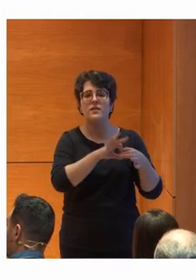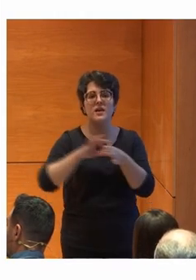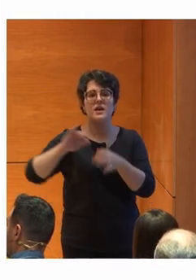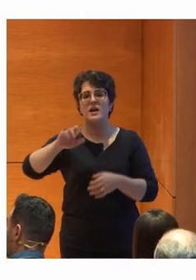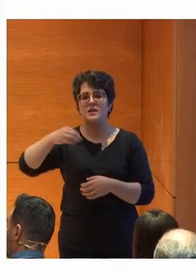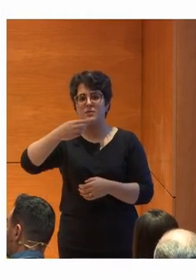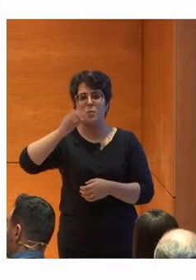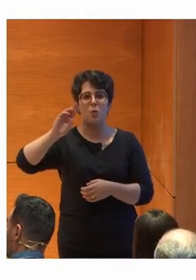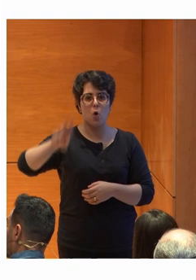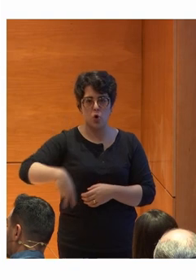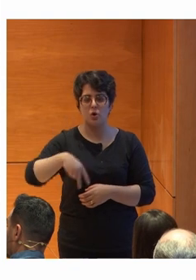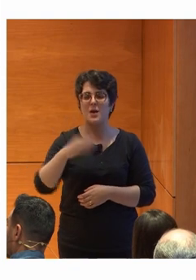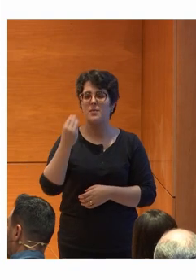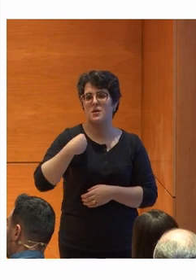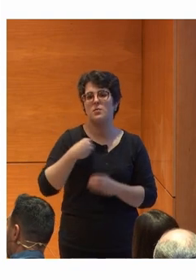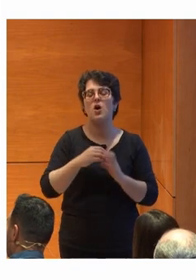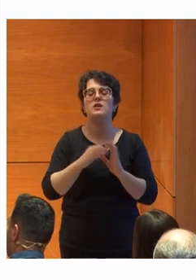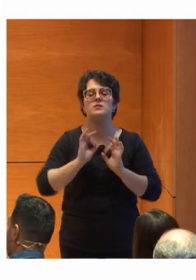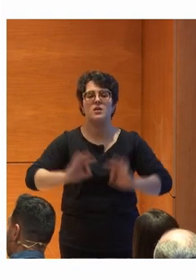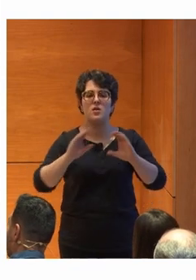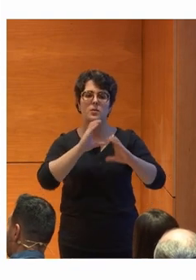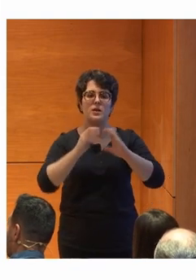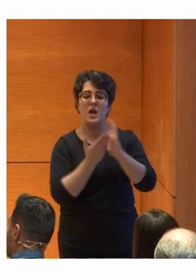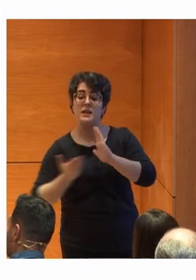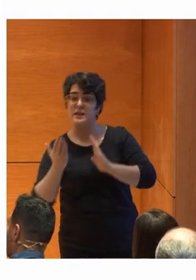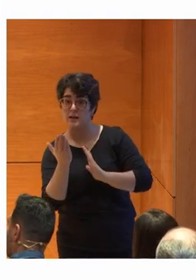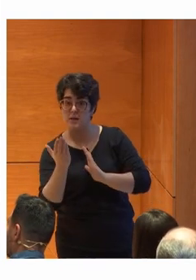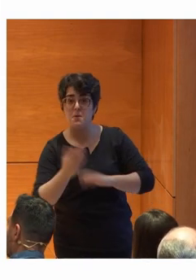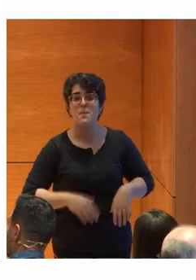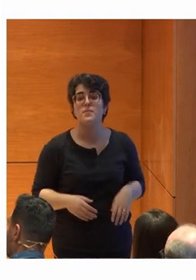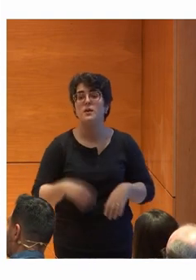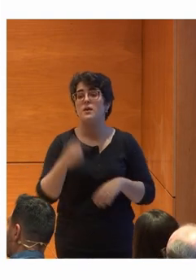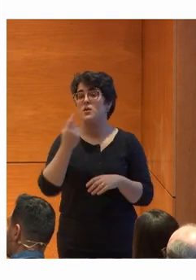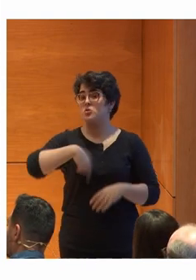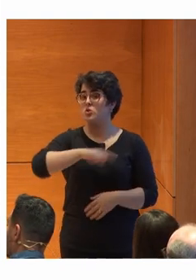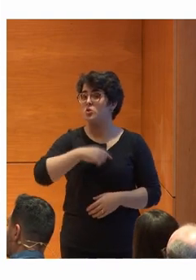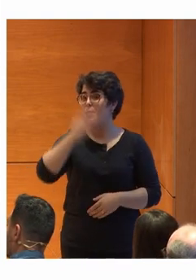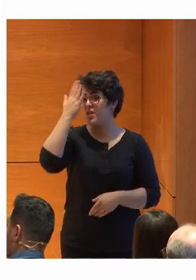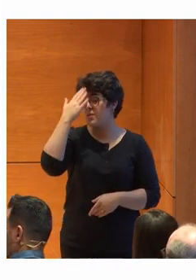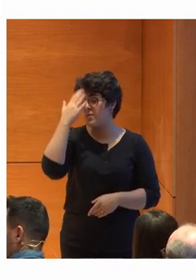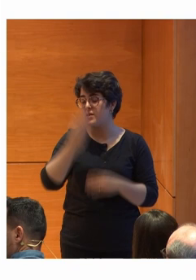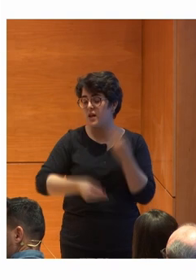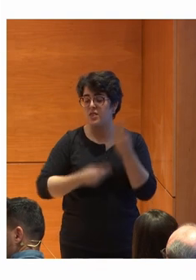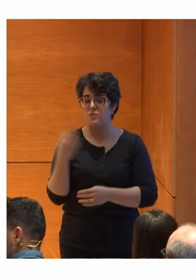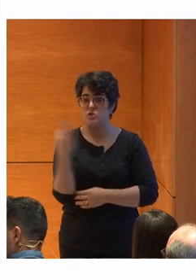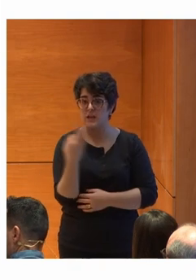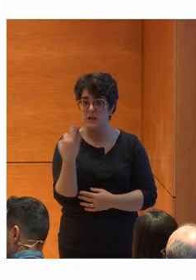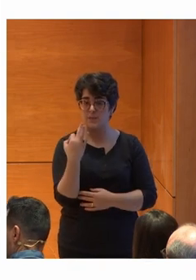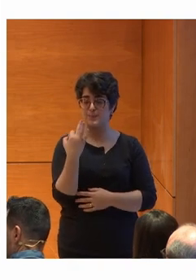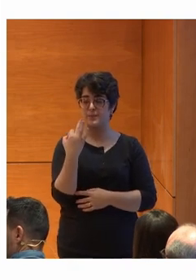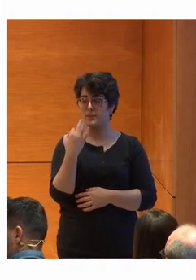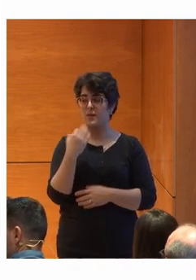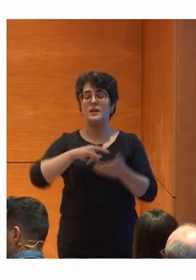Bond como especialista en comunicación aumentativa Y bueno, nosotros principalmente lo que desarrollamos